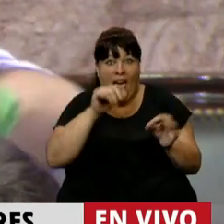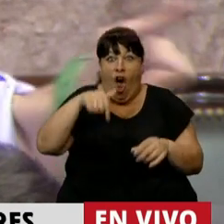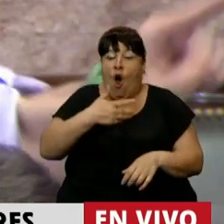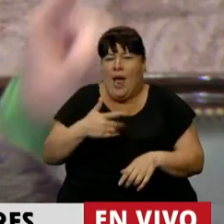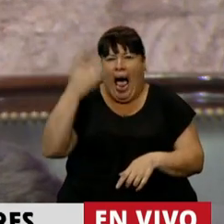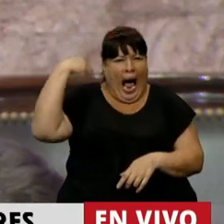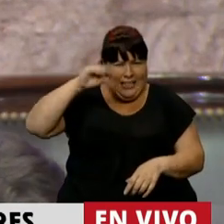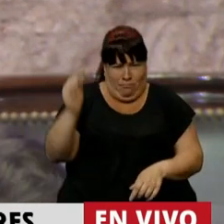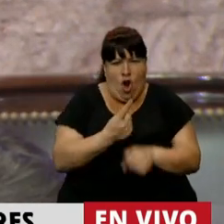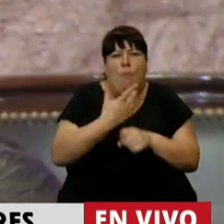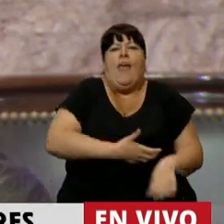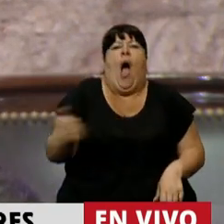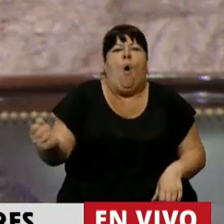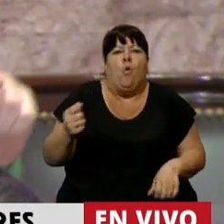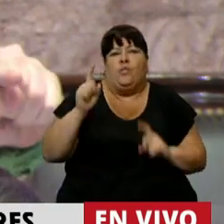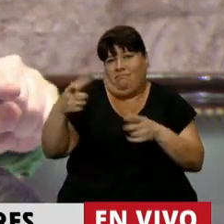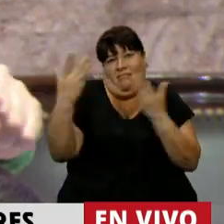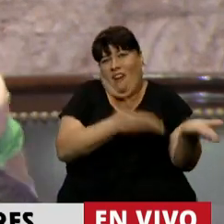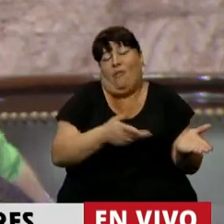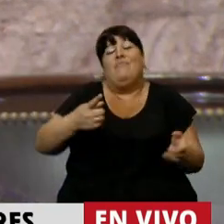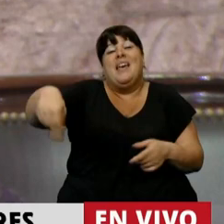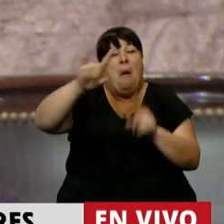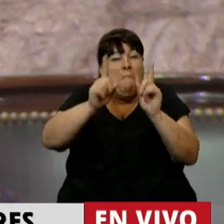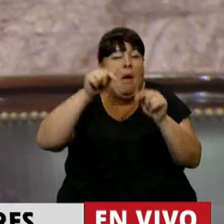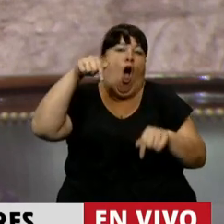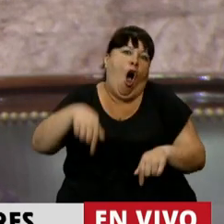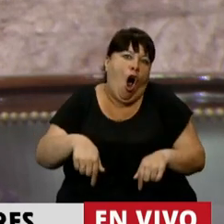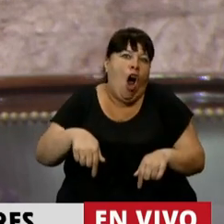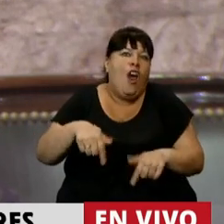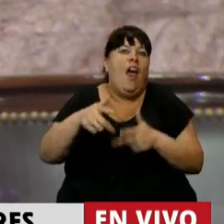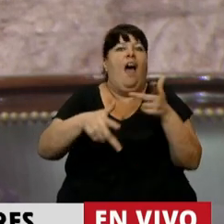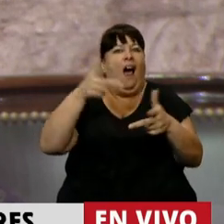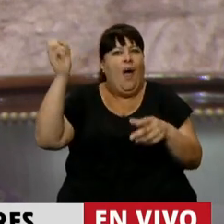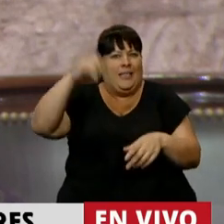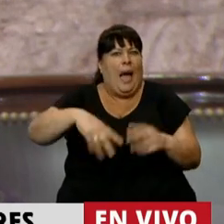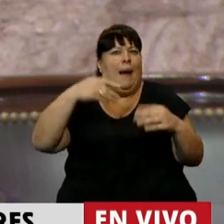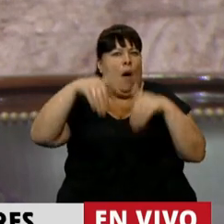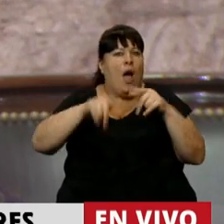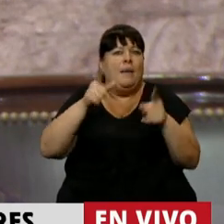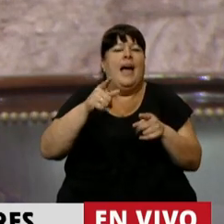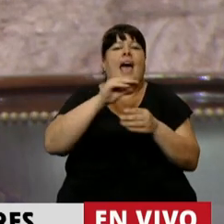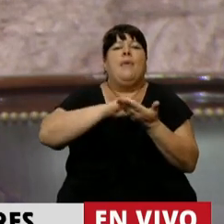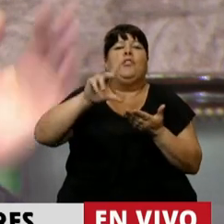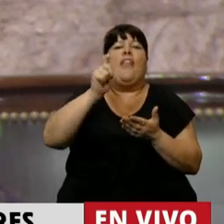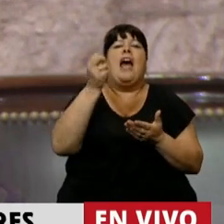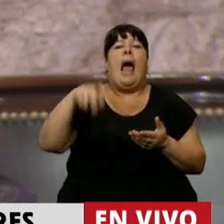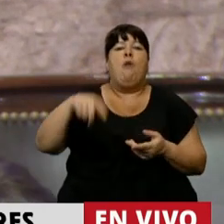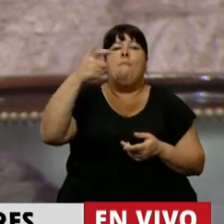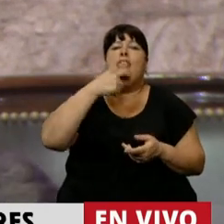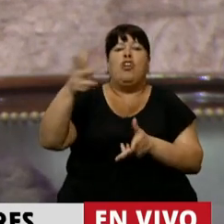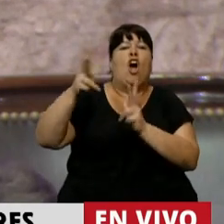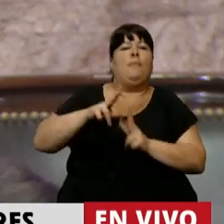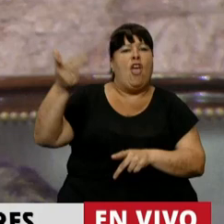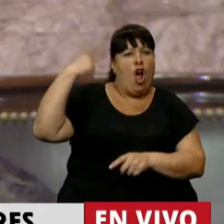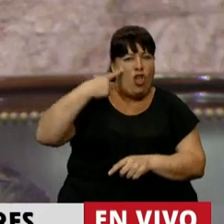gobierna, no hubiesen podido ajustar a los jubilados y a los jubiladas. Bueno, muchos de esos hoy son los que dan el cuórum. Lo mismo el diputado Ramón de Mendoza, me